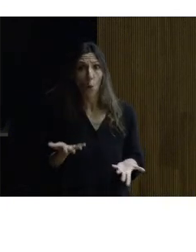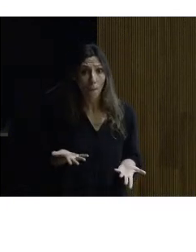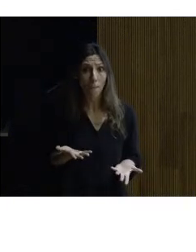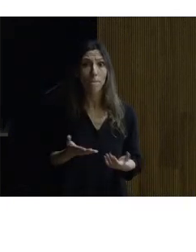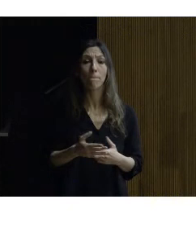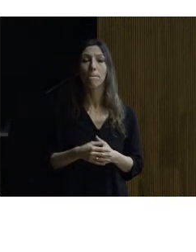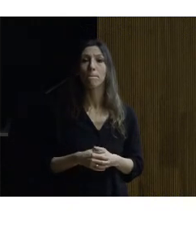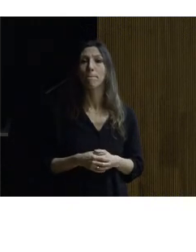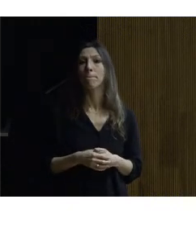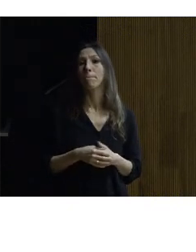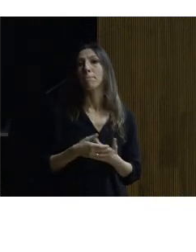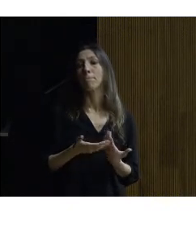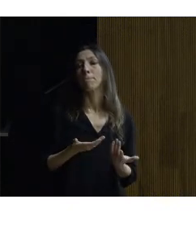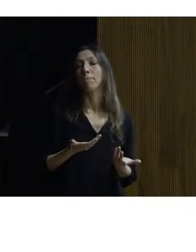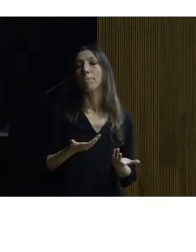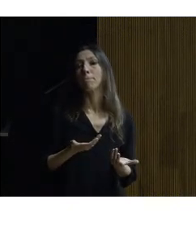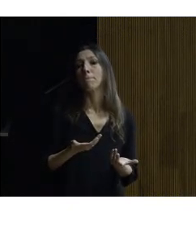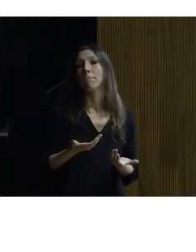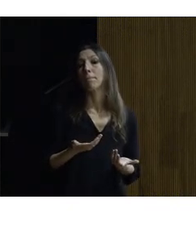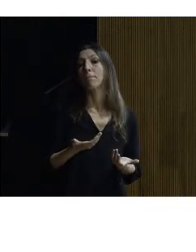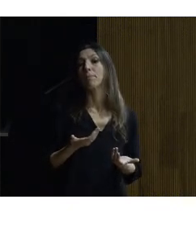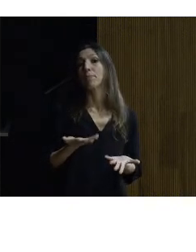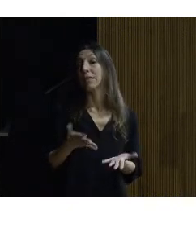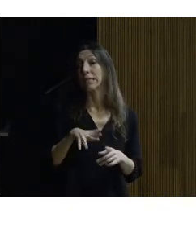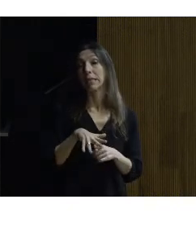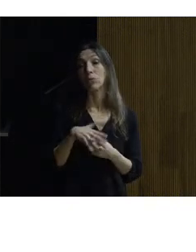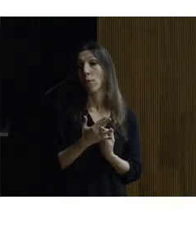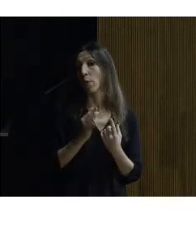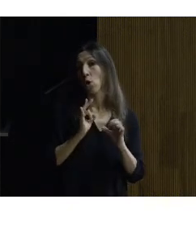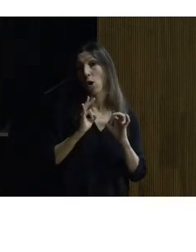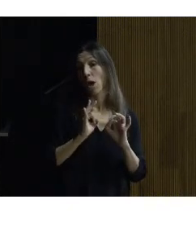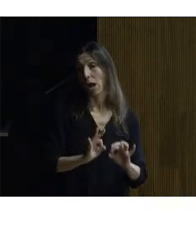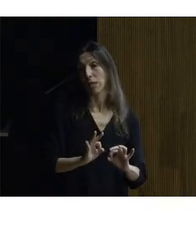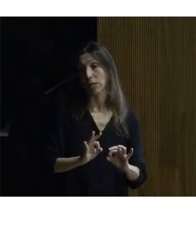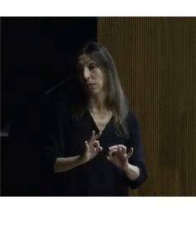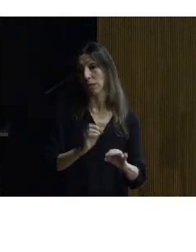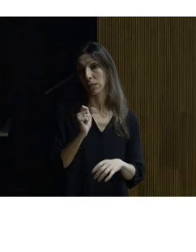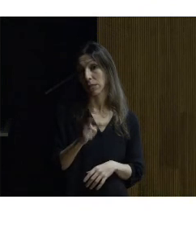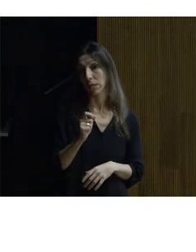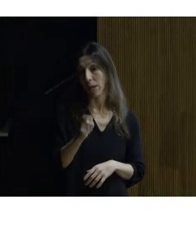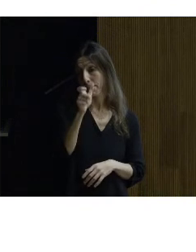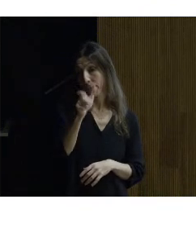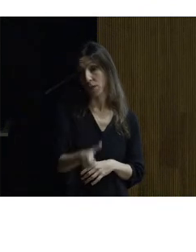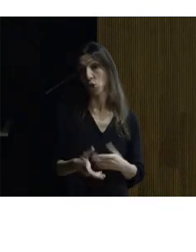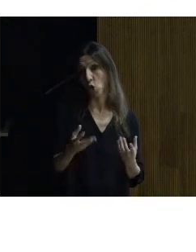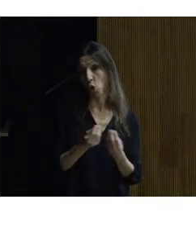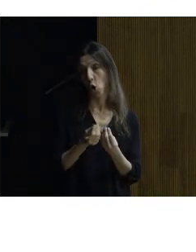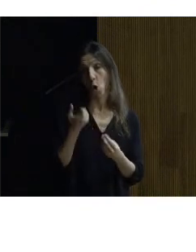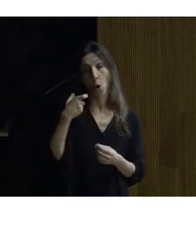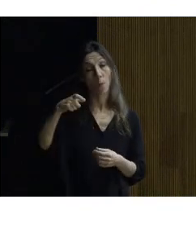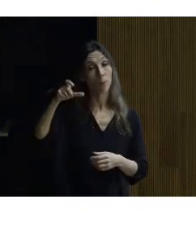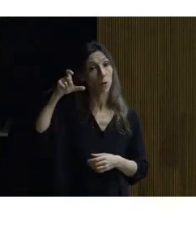que ha hecho esa persona que tenemos enfrente bien pues esa situación es la que habitualmente tiene una persona con una prótesis auditiva